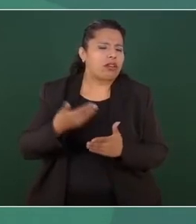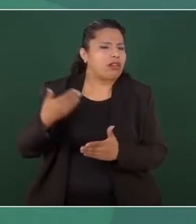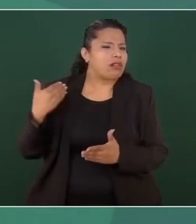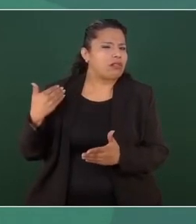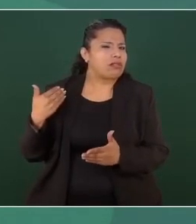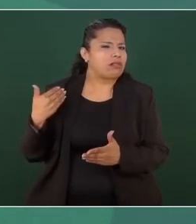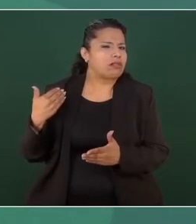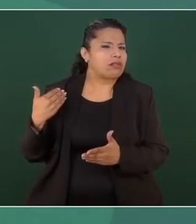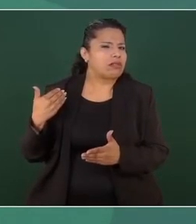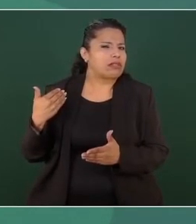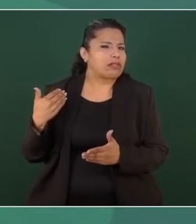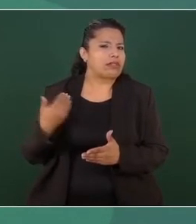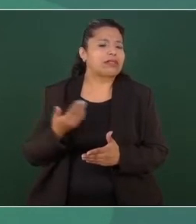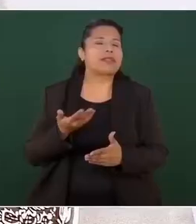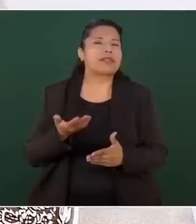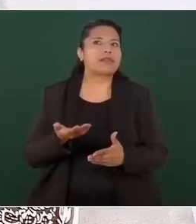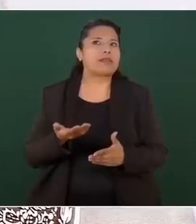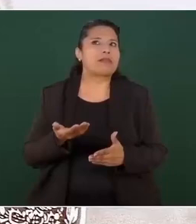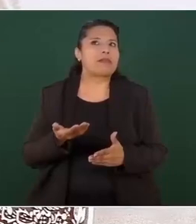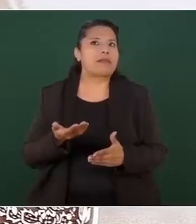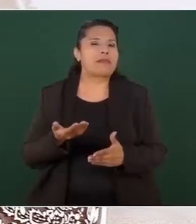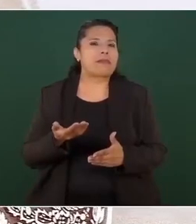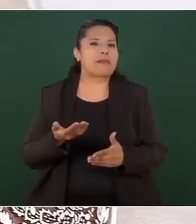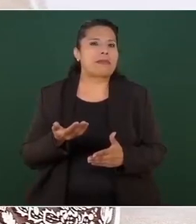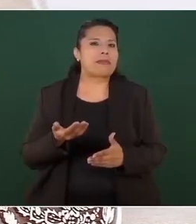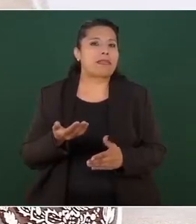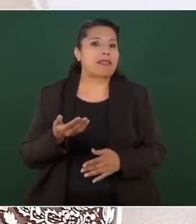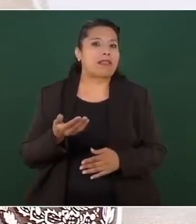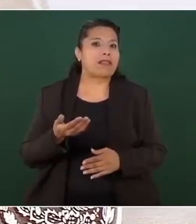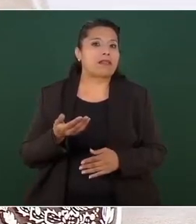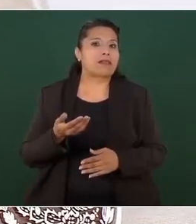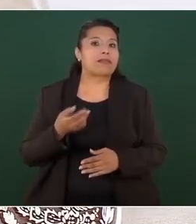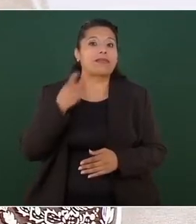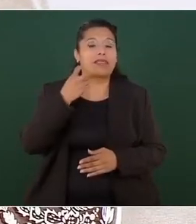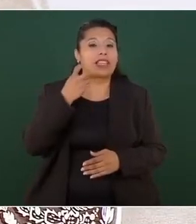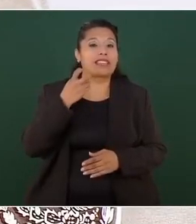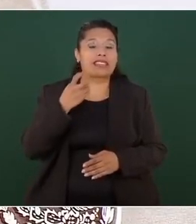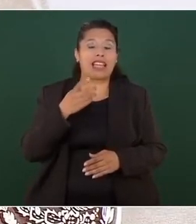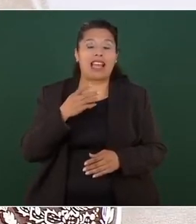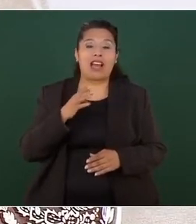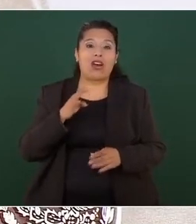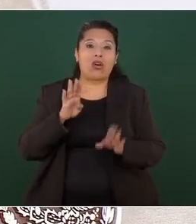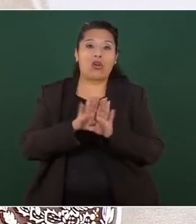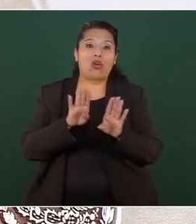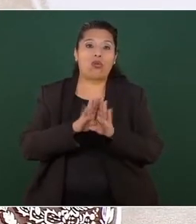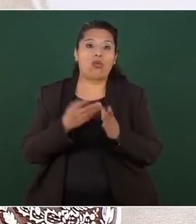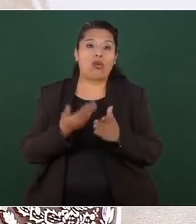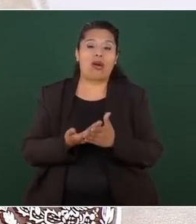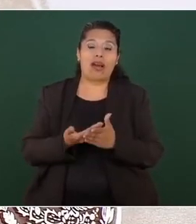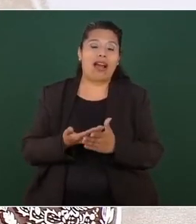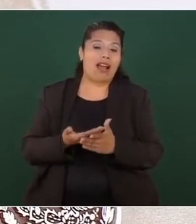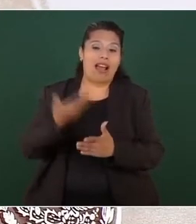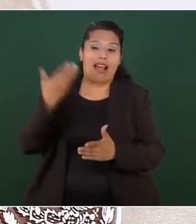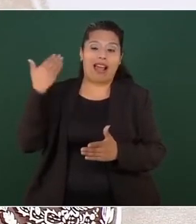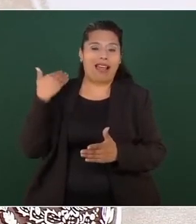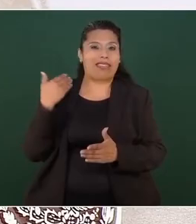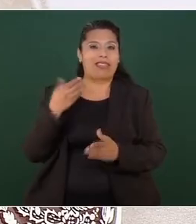más los muertos en los enfrentamientos